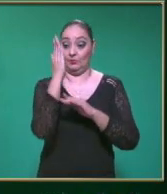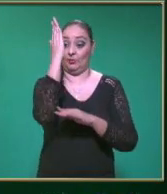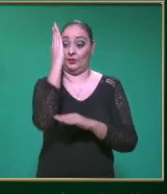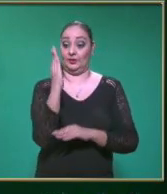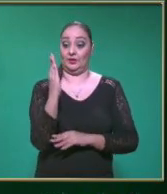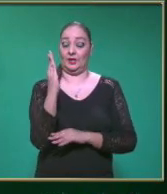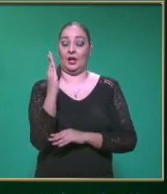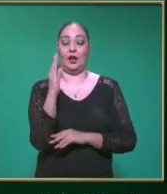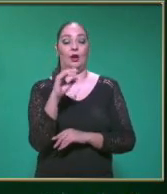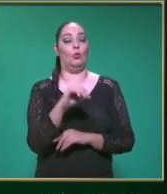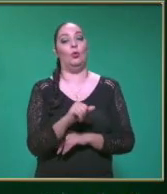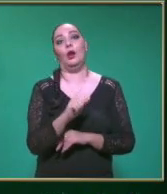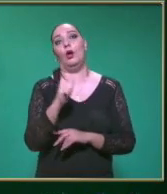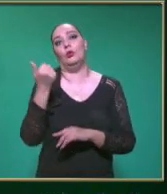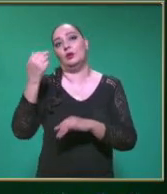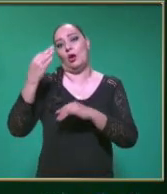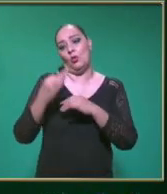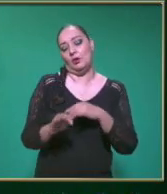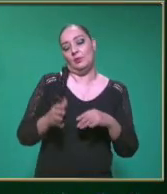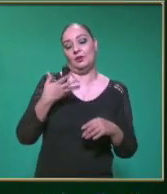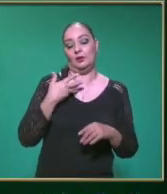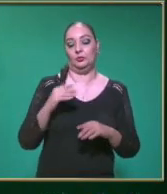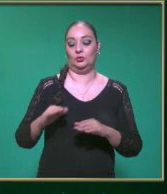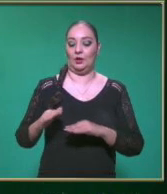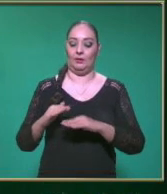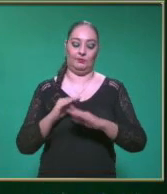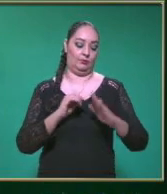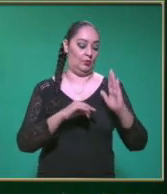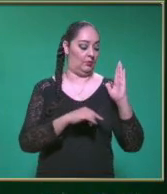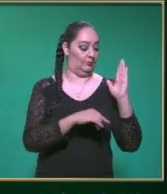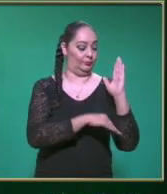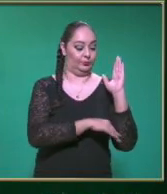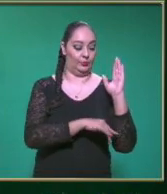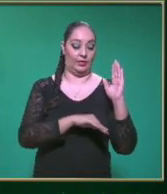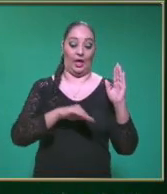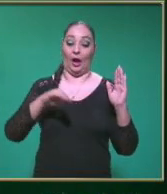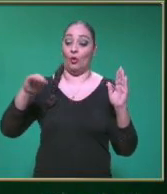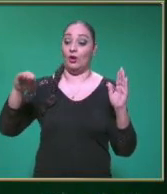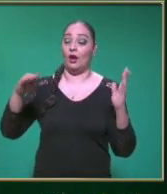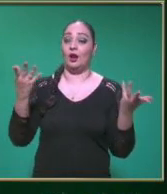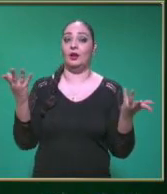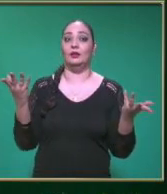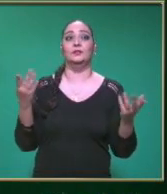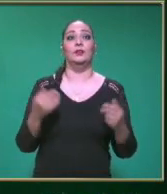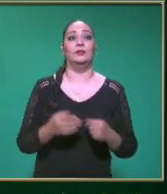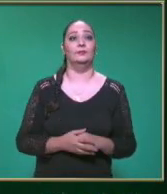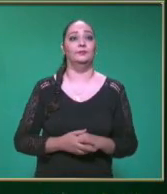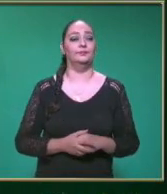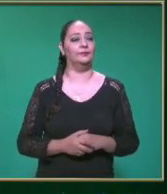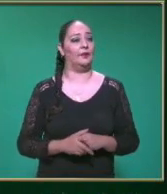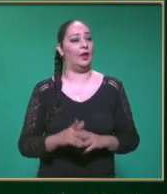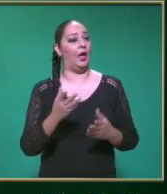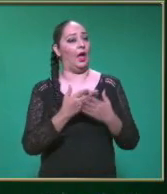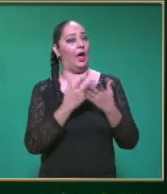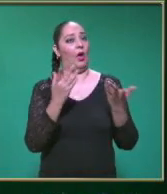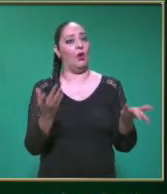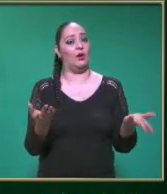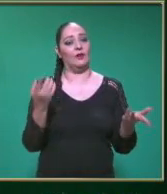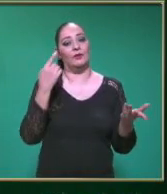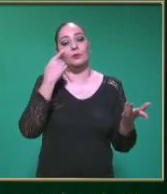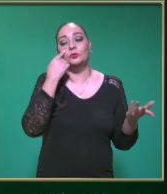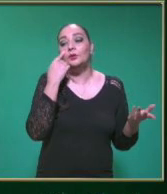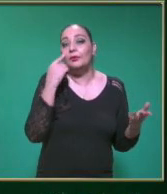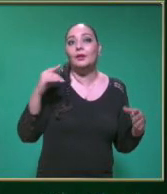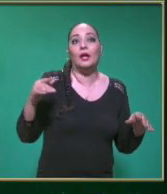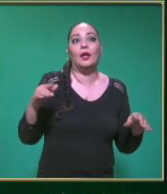Otra que es Nos representa Una pequeña diagonal Entonces Vamos a A